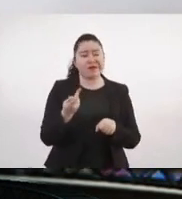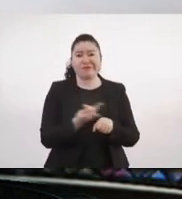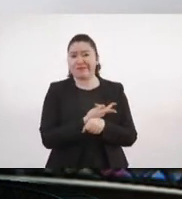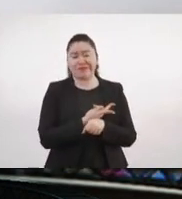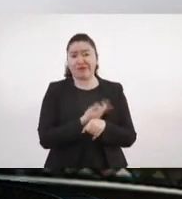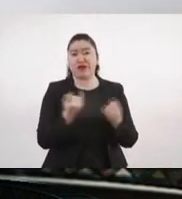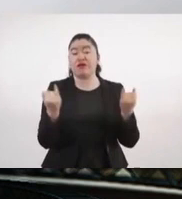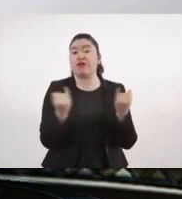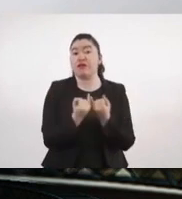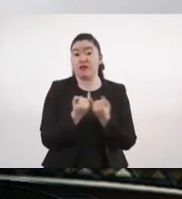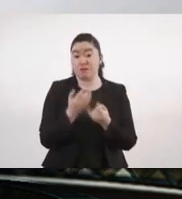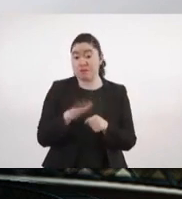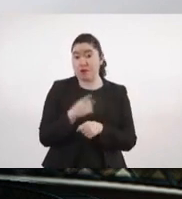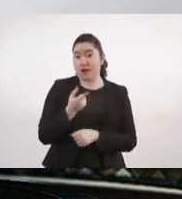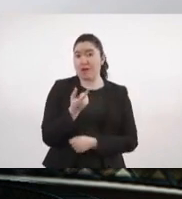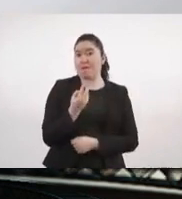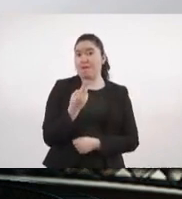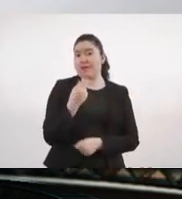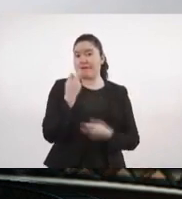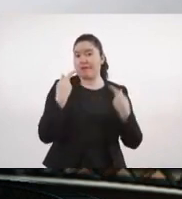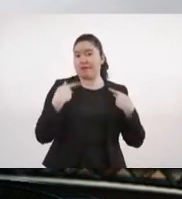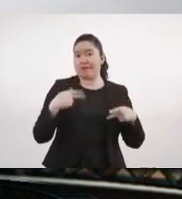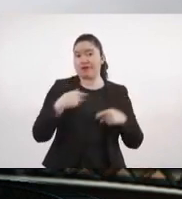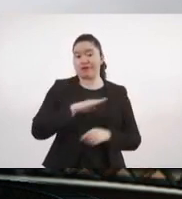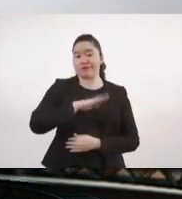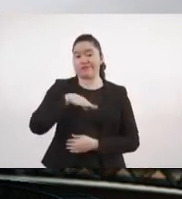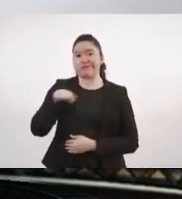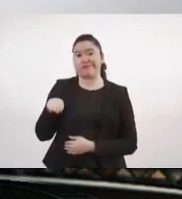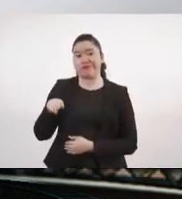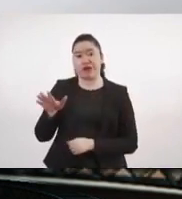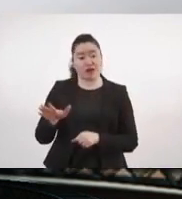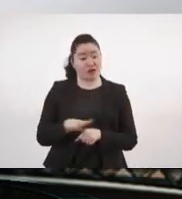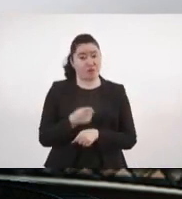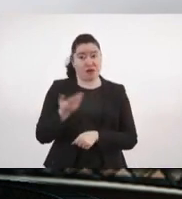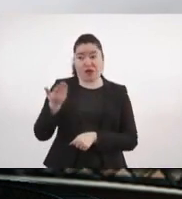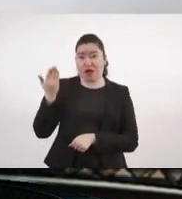perdieron la vida? Y por qué hay una obra millonaria que se hizo.